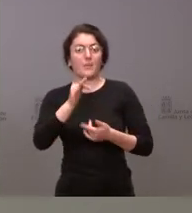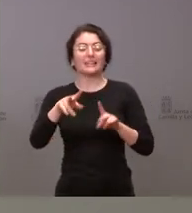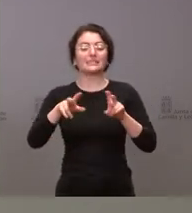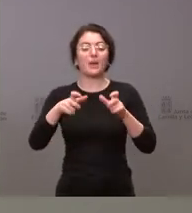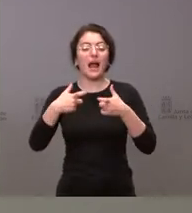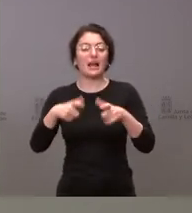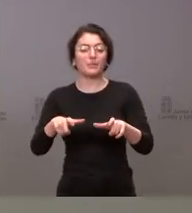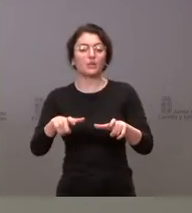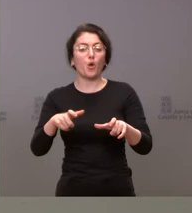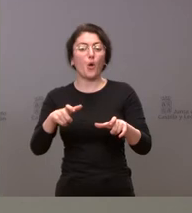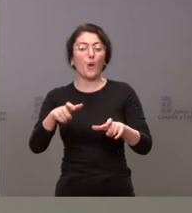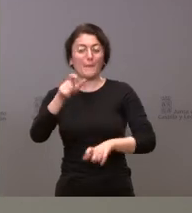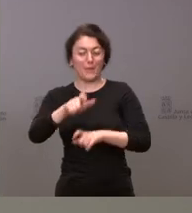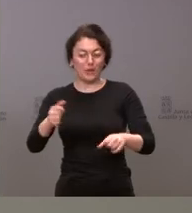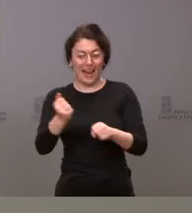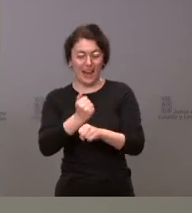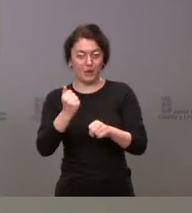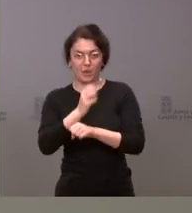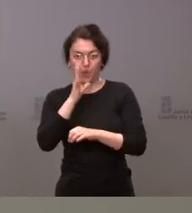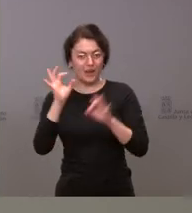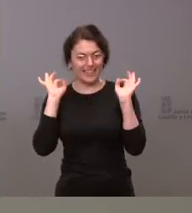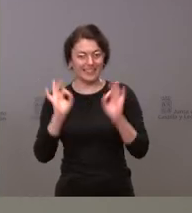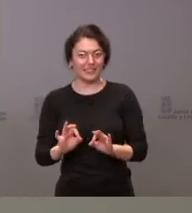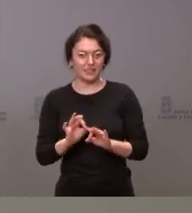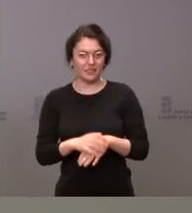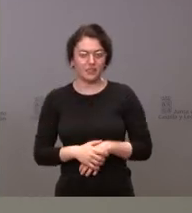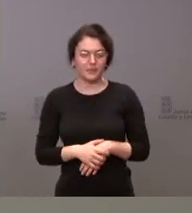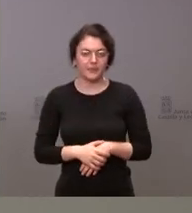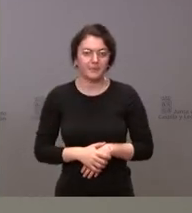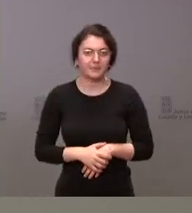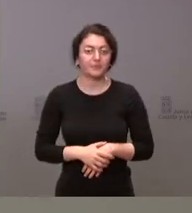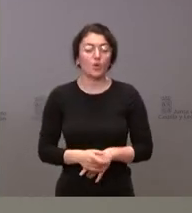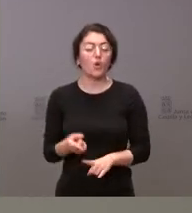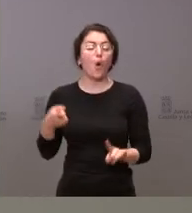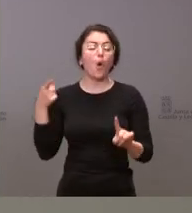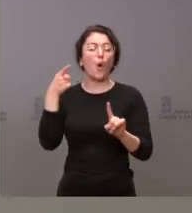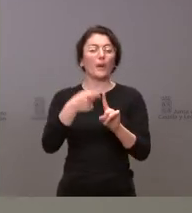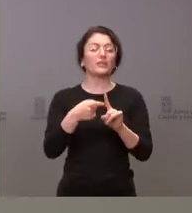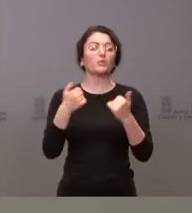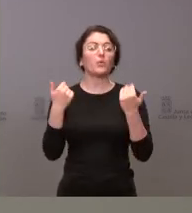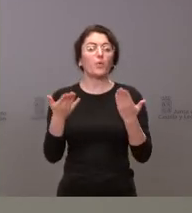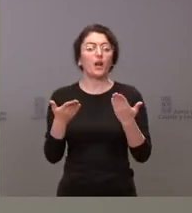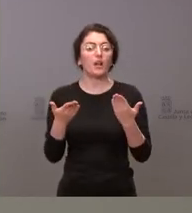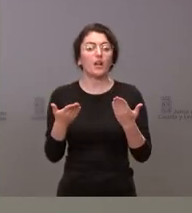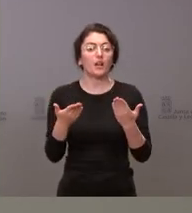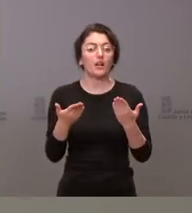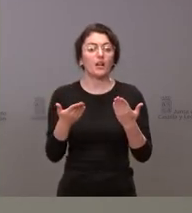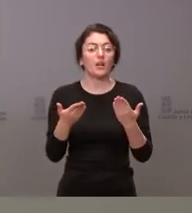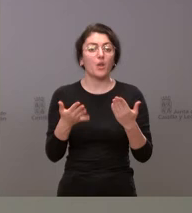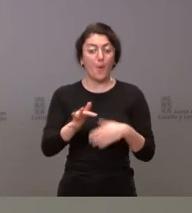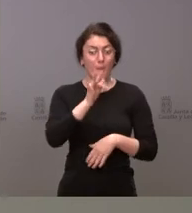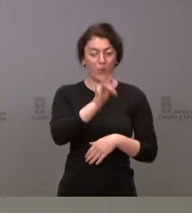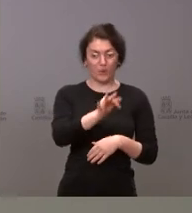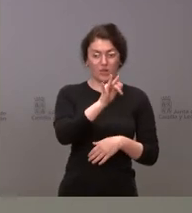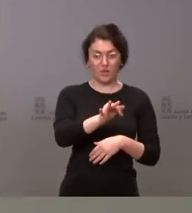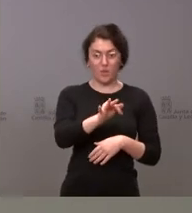porque vuelvo a decir que esto es un personal laboral. El objetivo es que un aspecto positivo que mejora la educación va a ser positivo para los